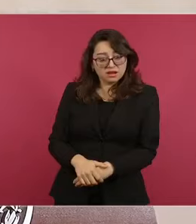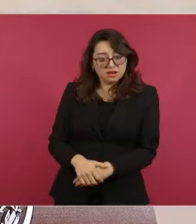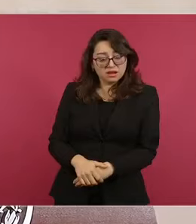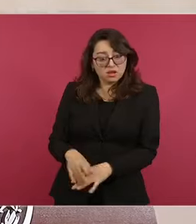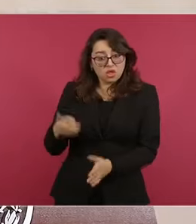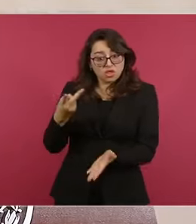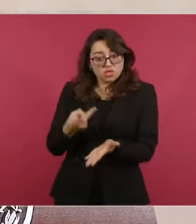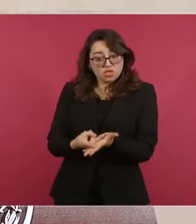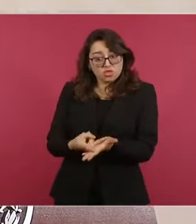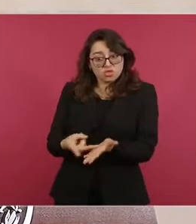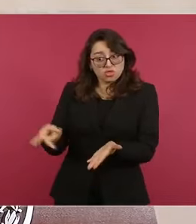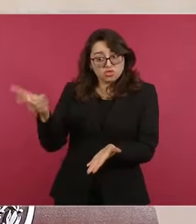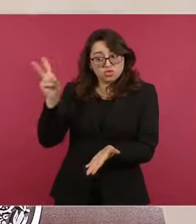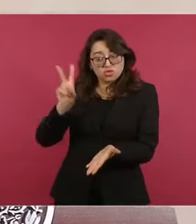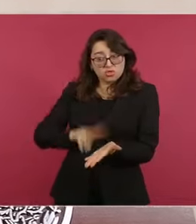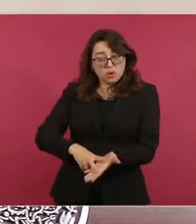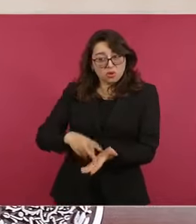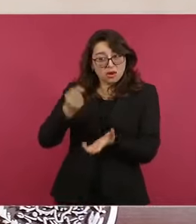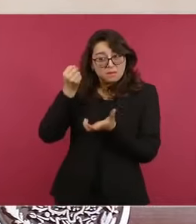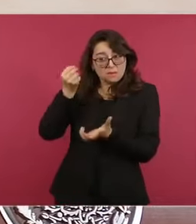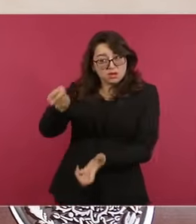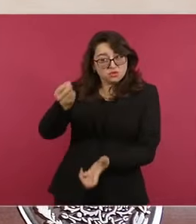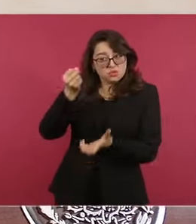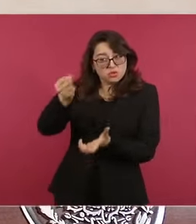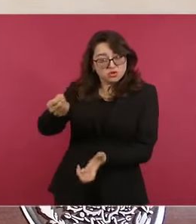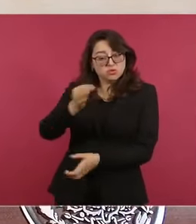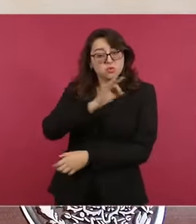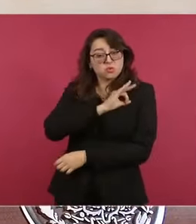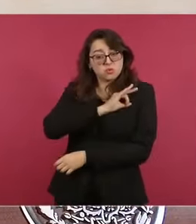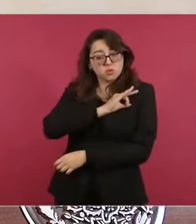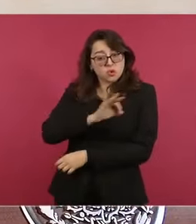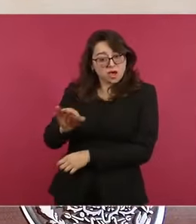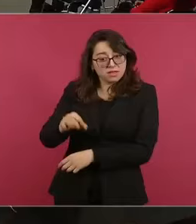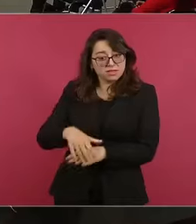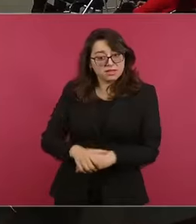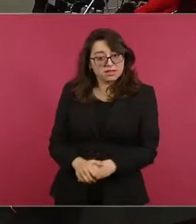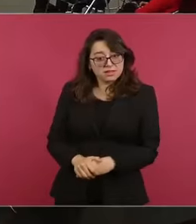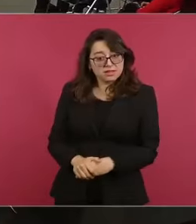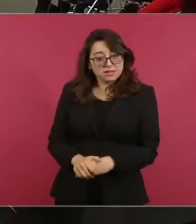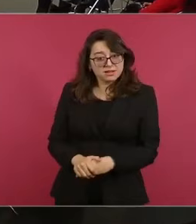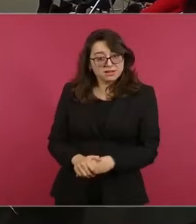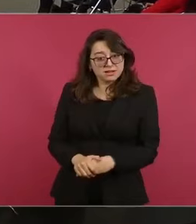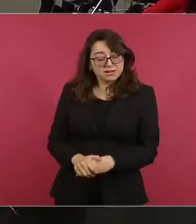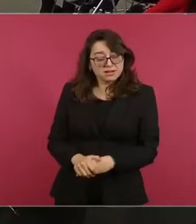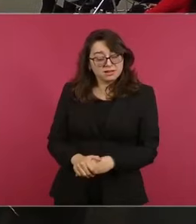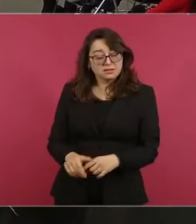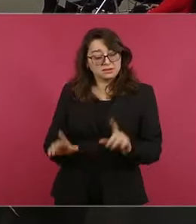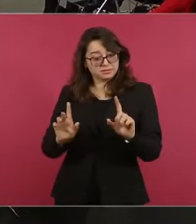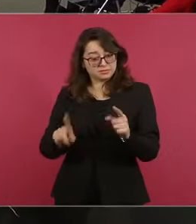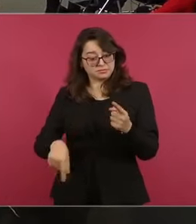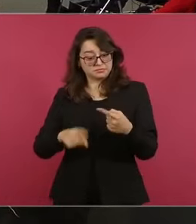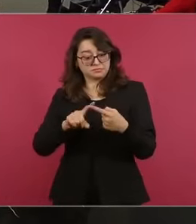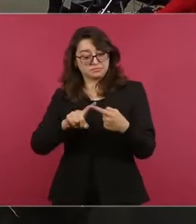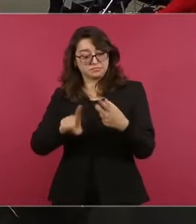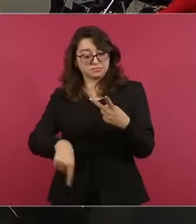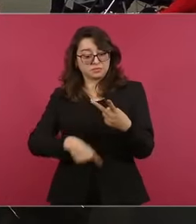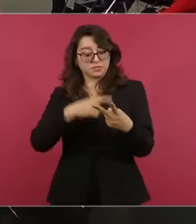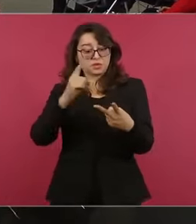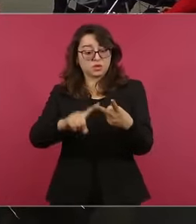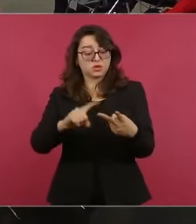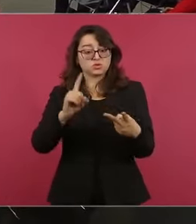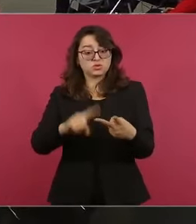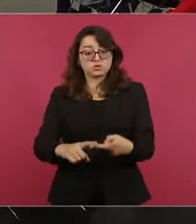Porque un poder independiente, igual que el poder judicial,